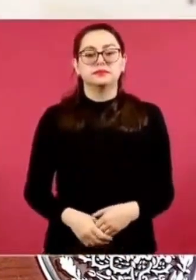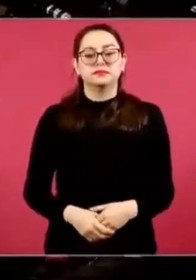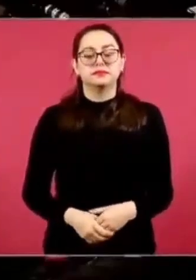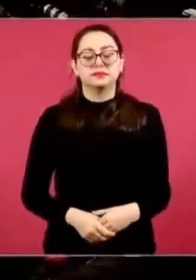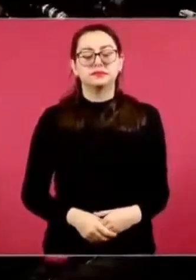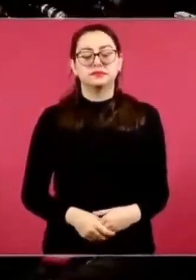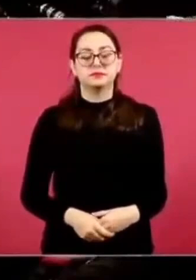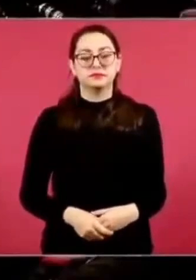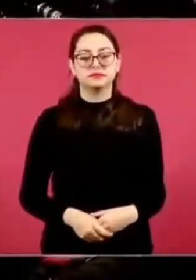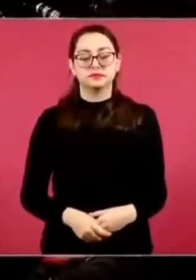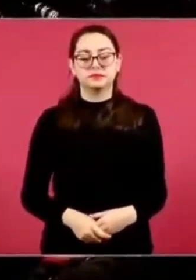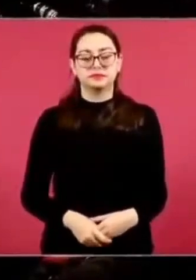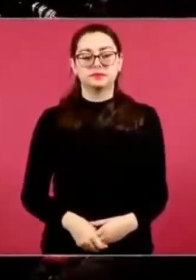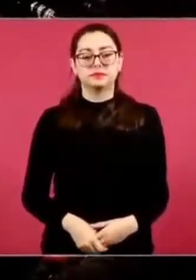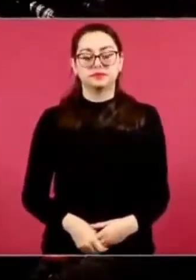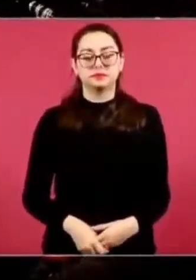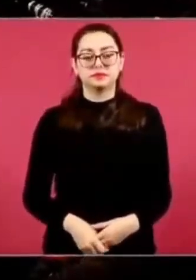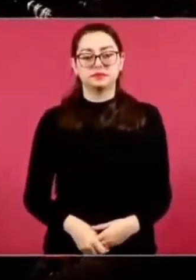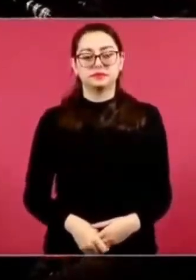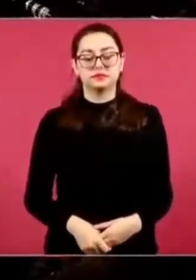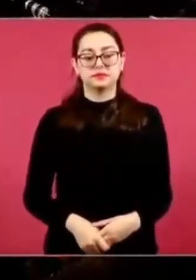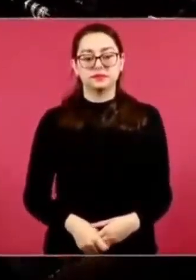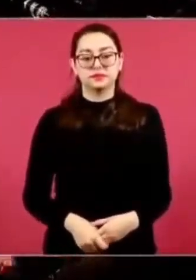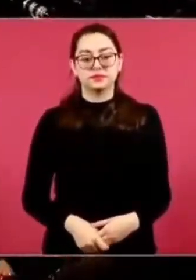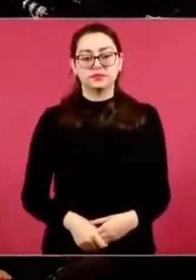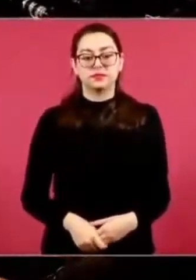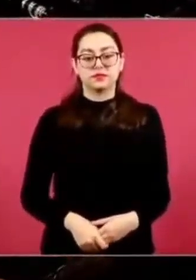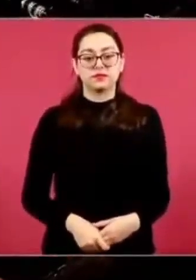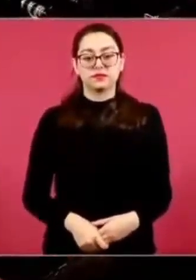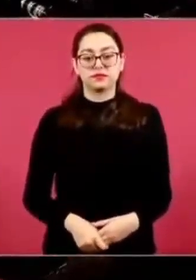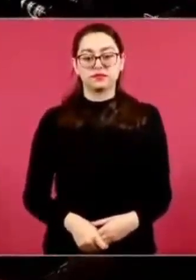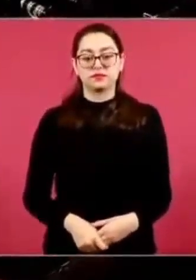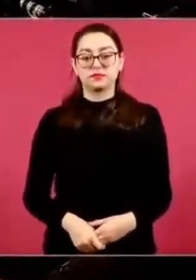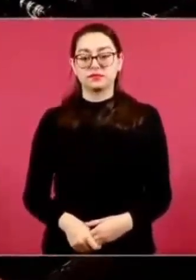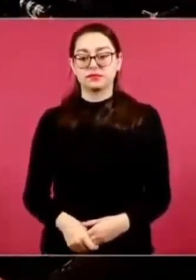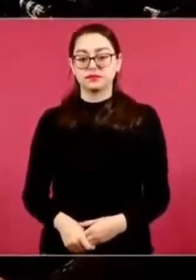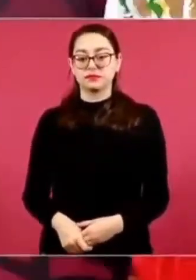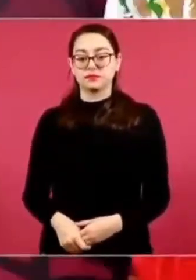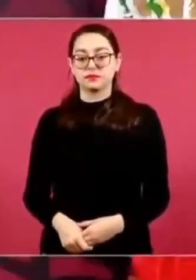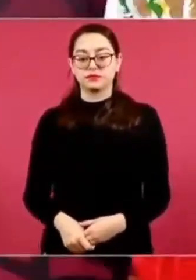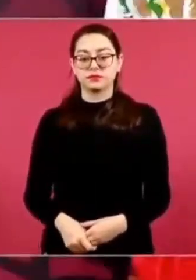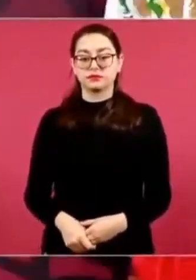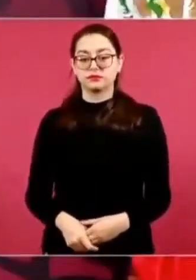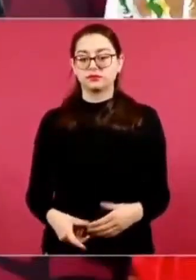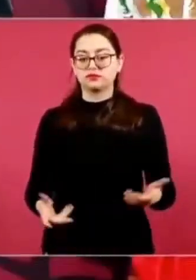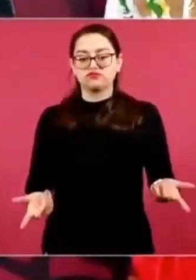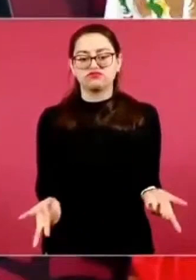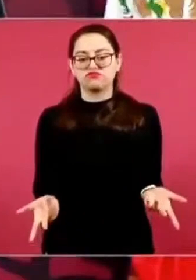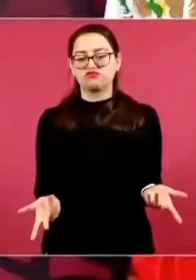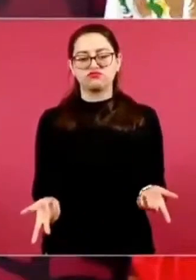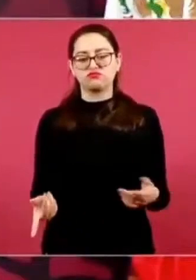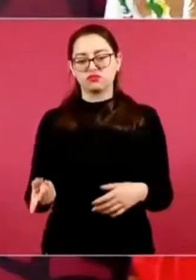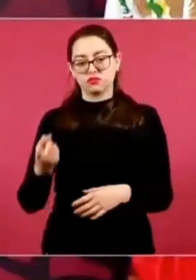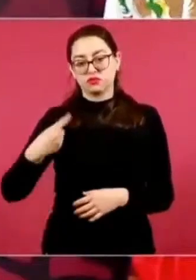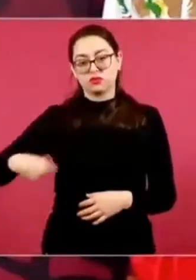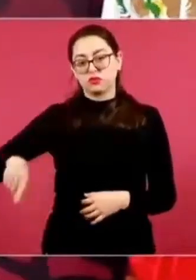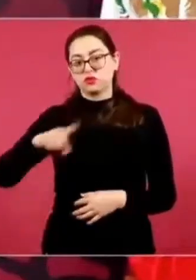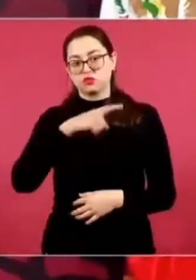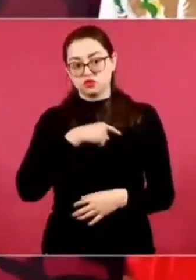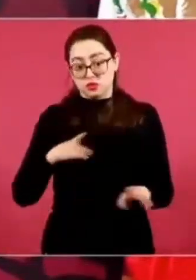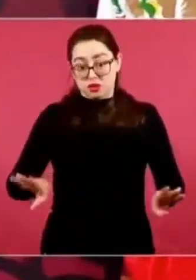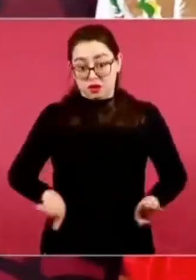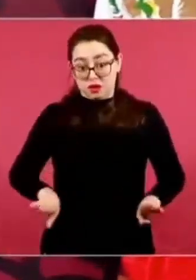no negociamos principios ni ideales,